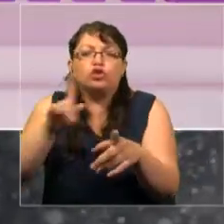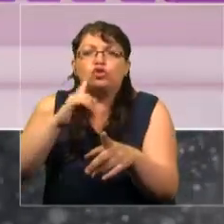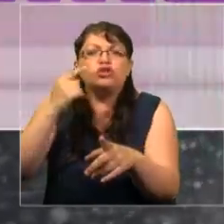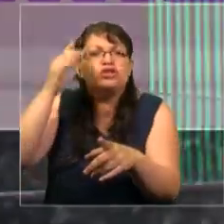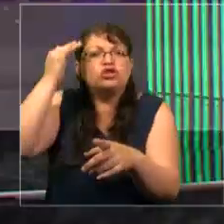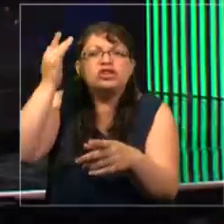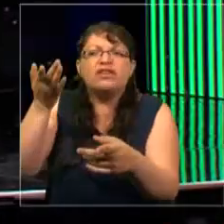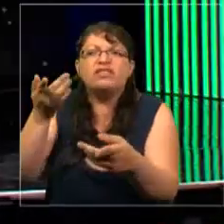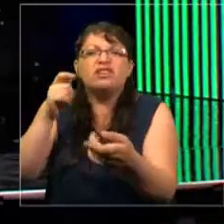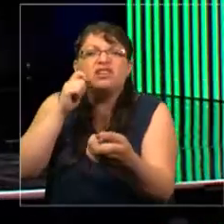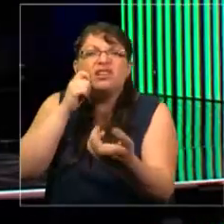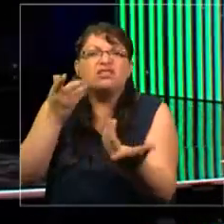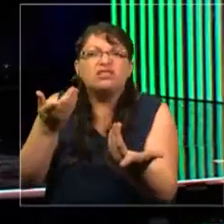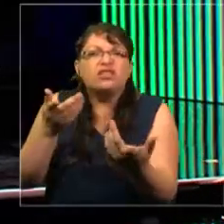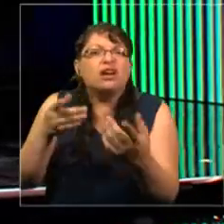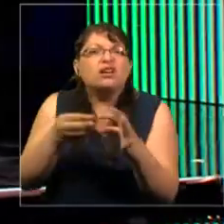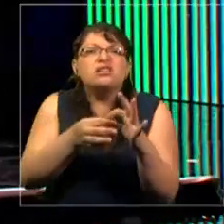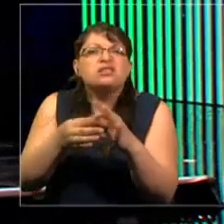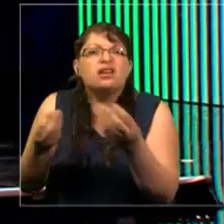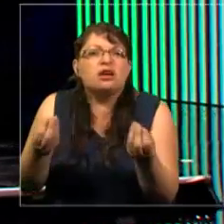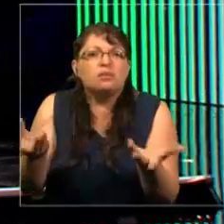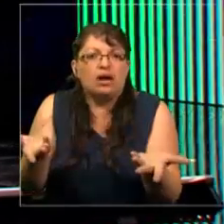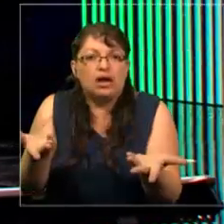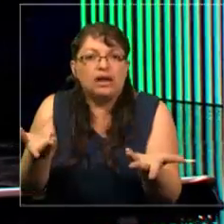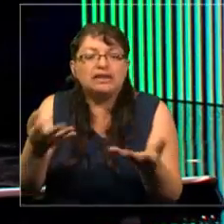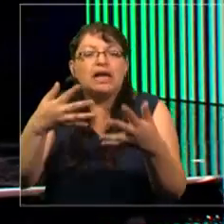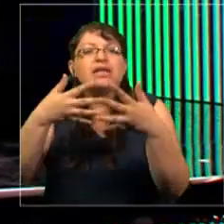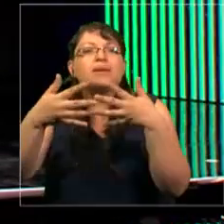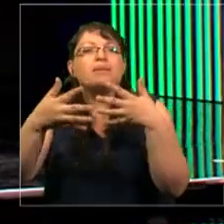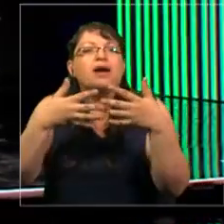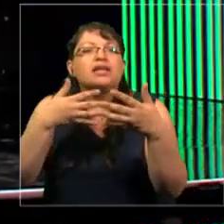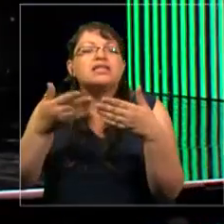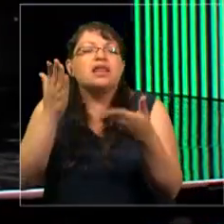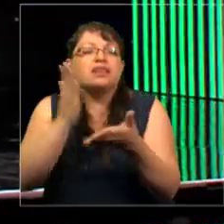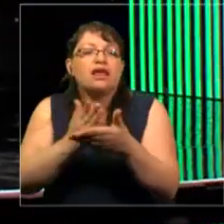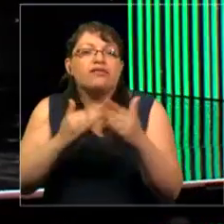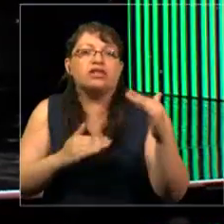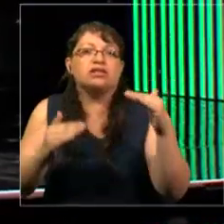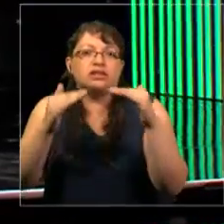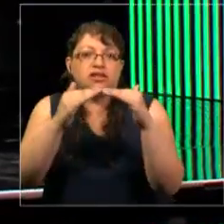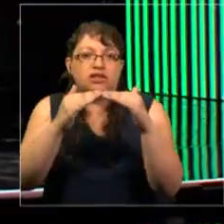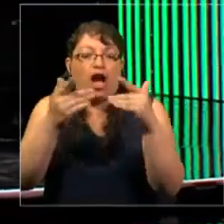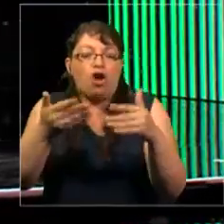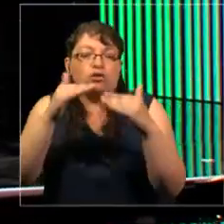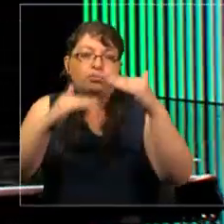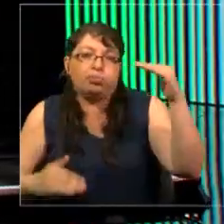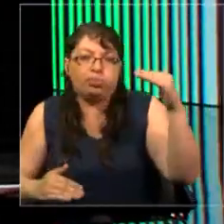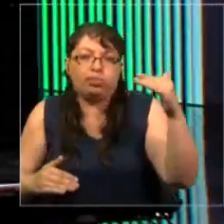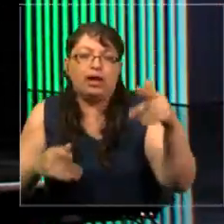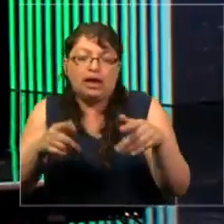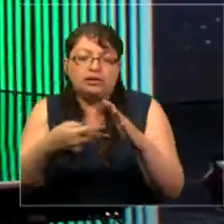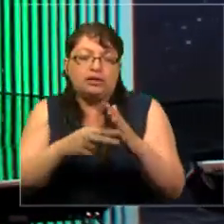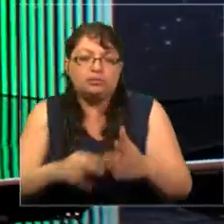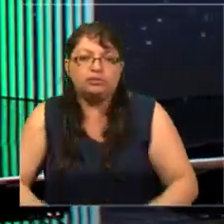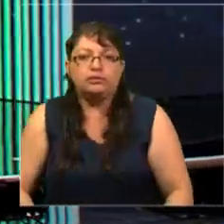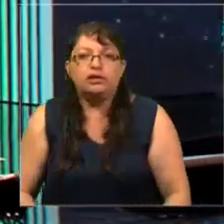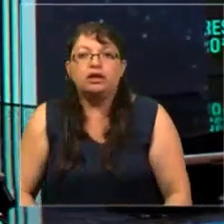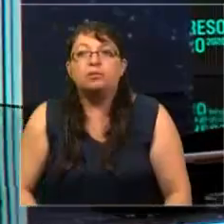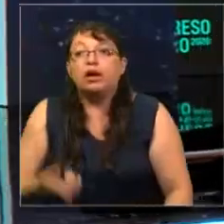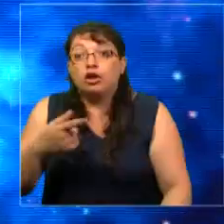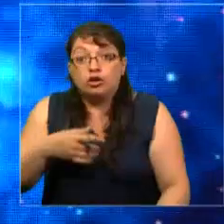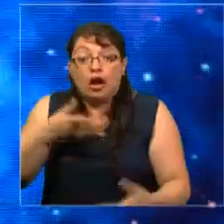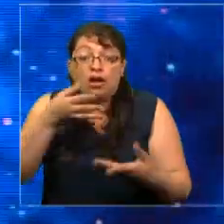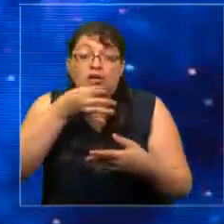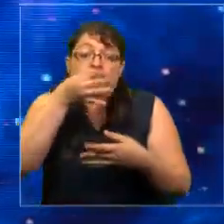qué está ocurriendo. La transparencia es asimétrica, y ese es el problema. Voy a terminar ofreciéndoles